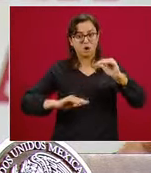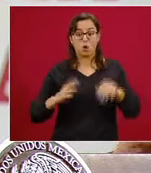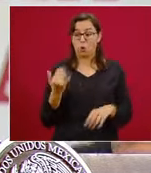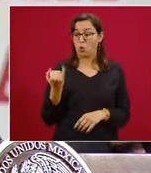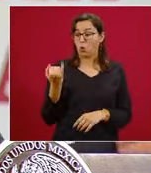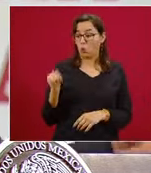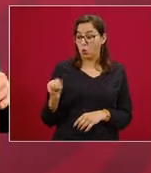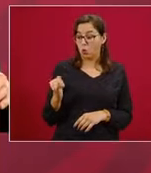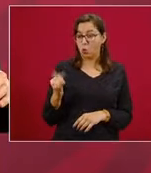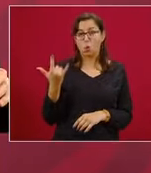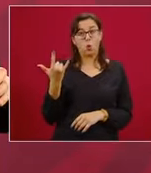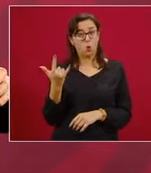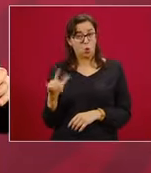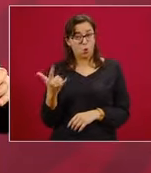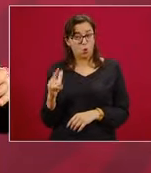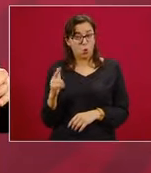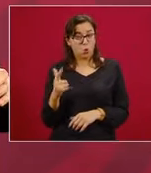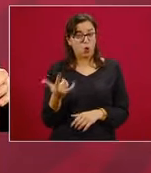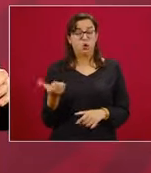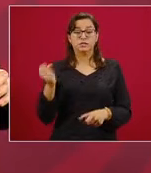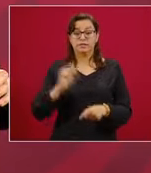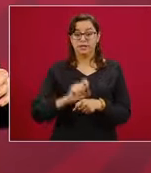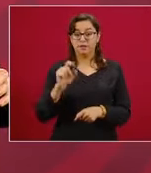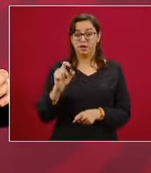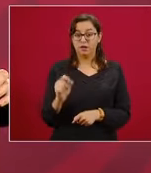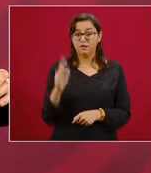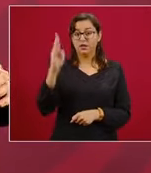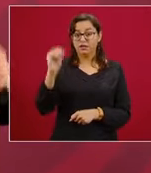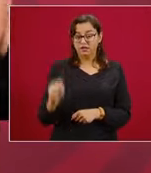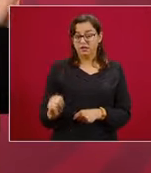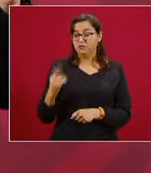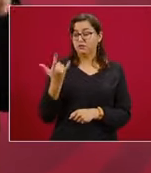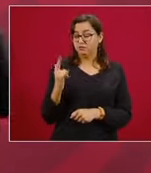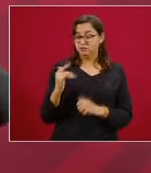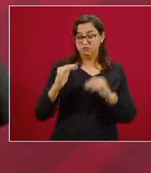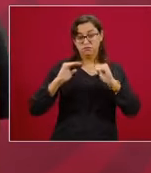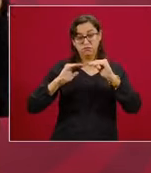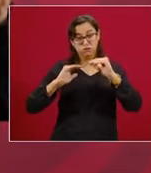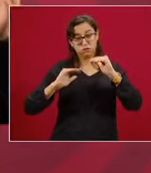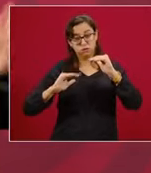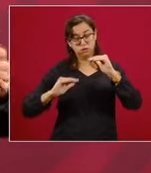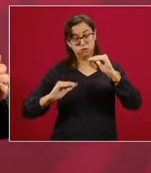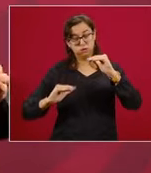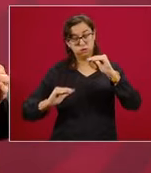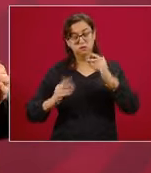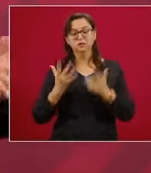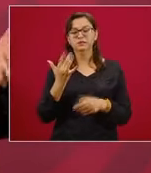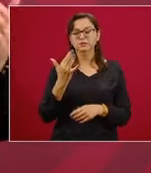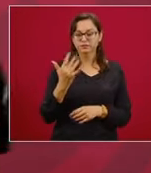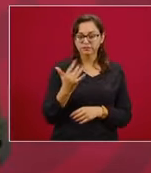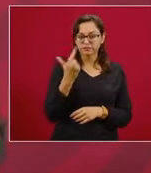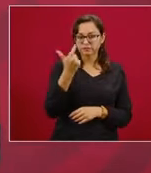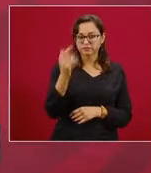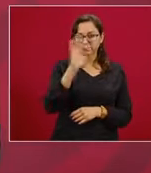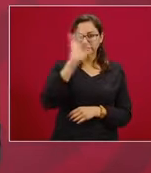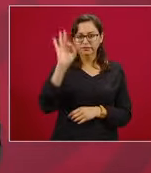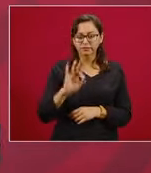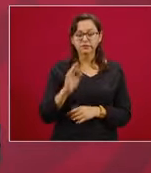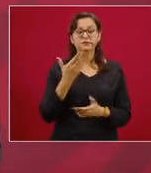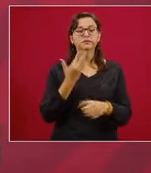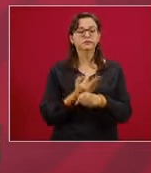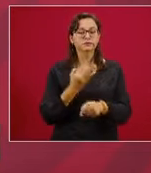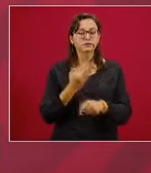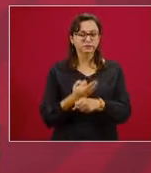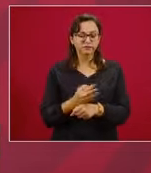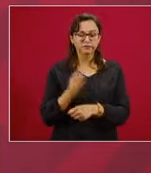junio, perdón, de julio, la semana 29 del año, julio empezó a bajar desde 57 por ciento, en este momento